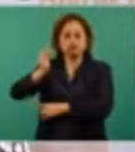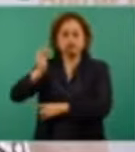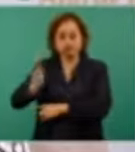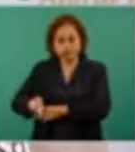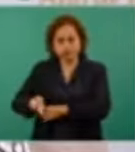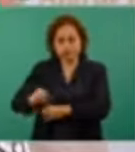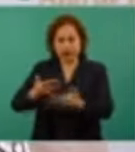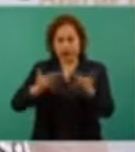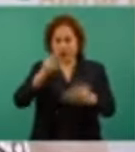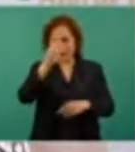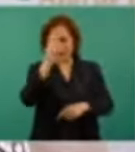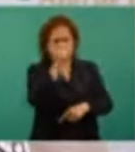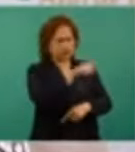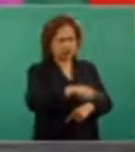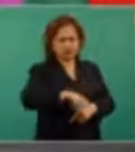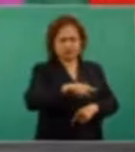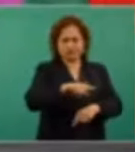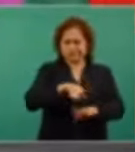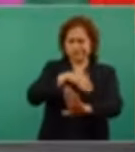verdaderamente estrepitosa.